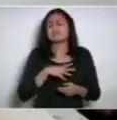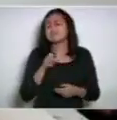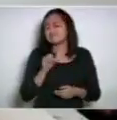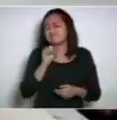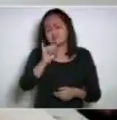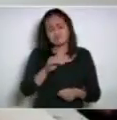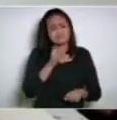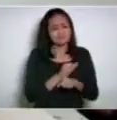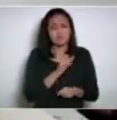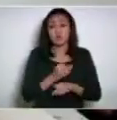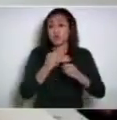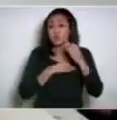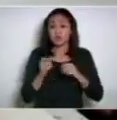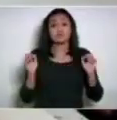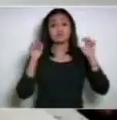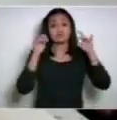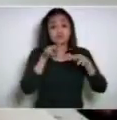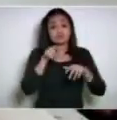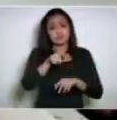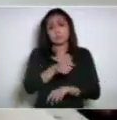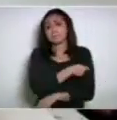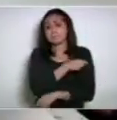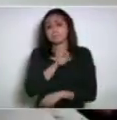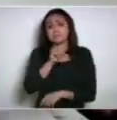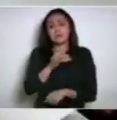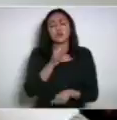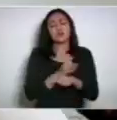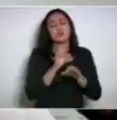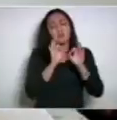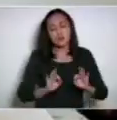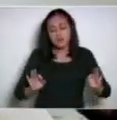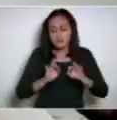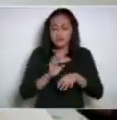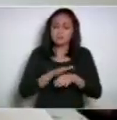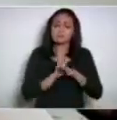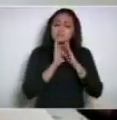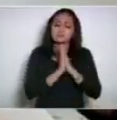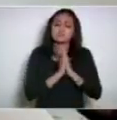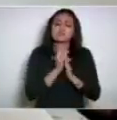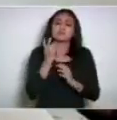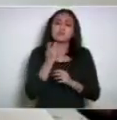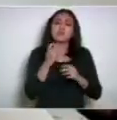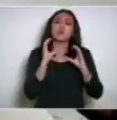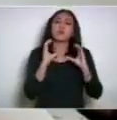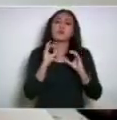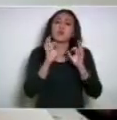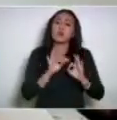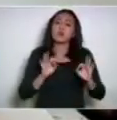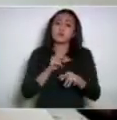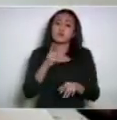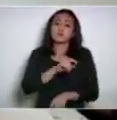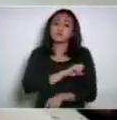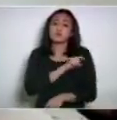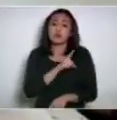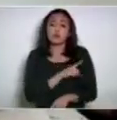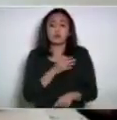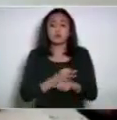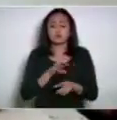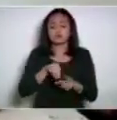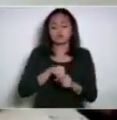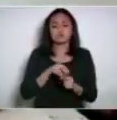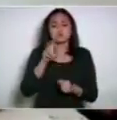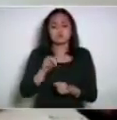para todos, todos los que acudan van a ser vacunados. Nada más es importante que cuiden su salud, evitando estas aglomeraciones.